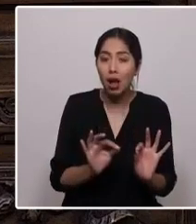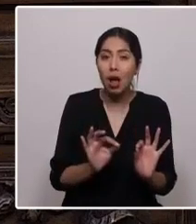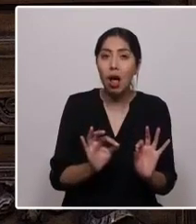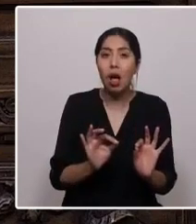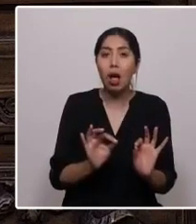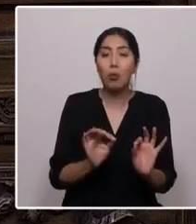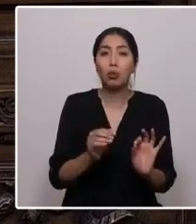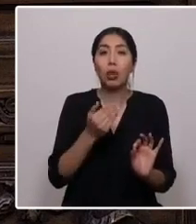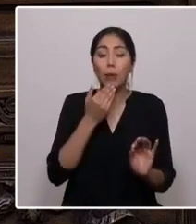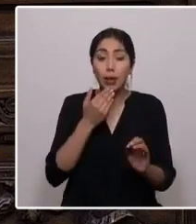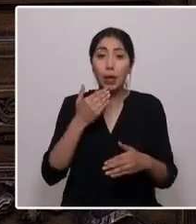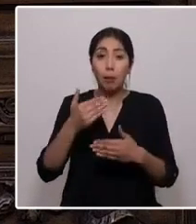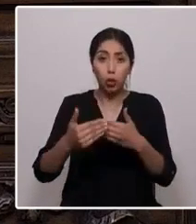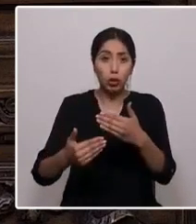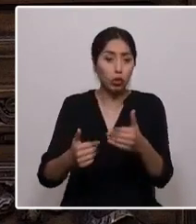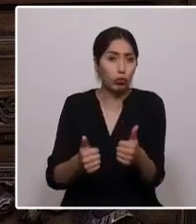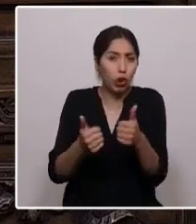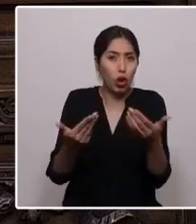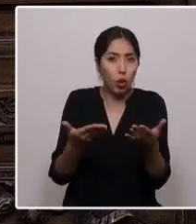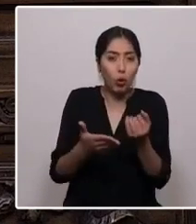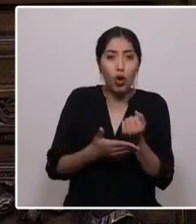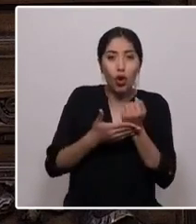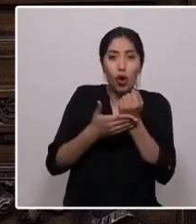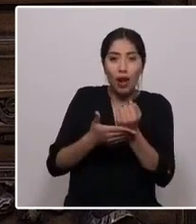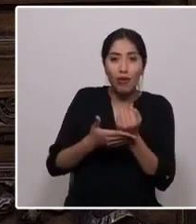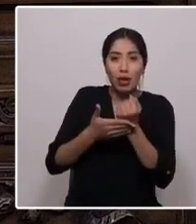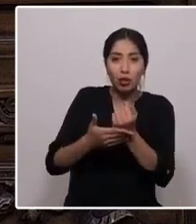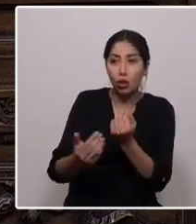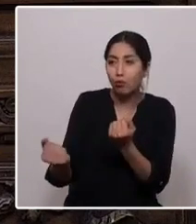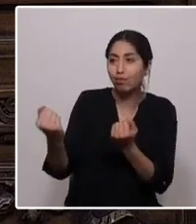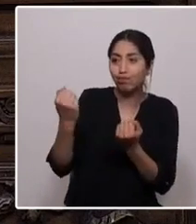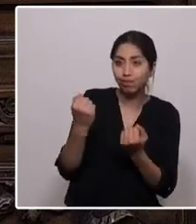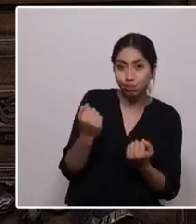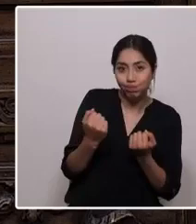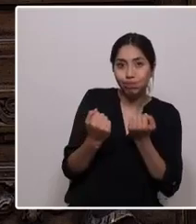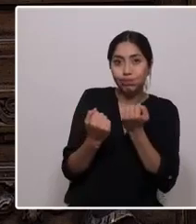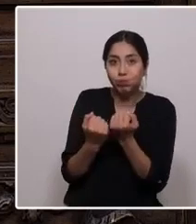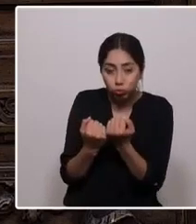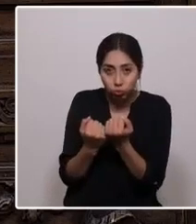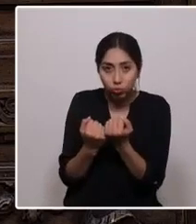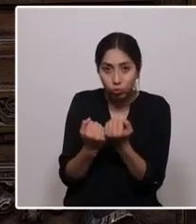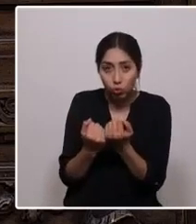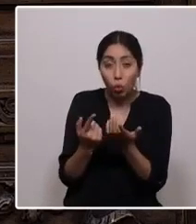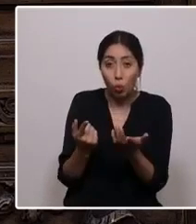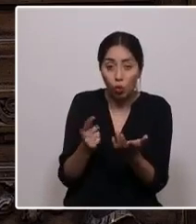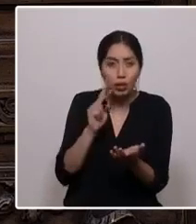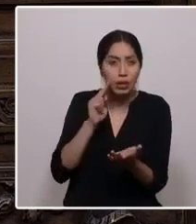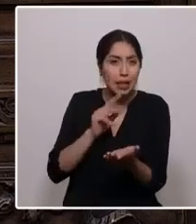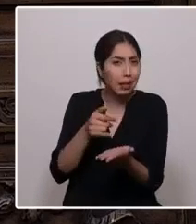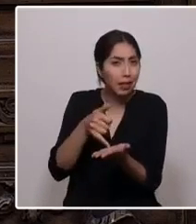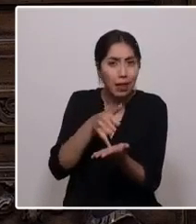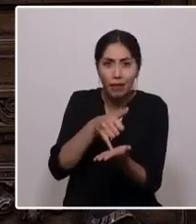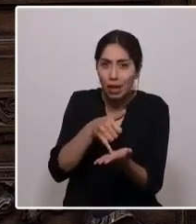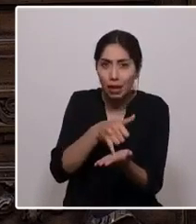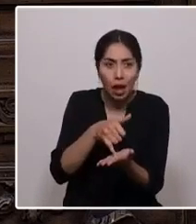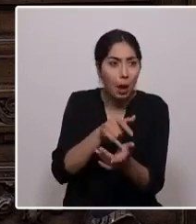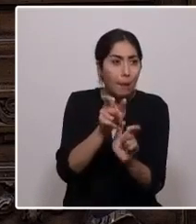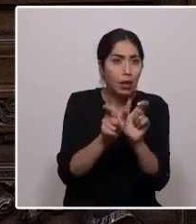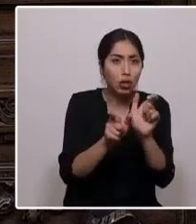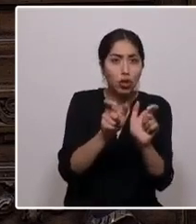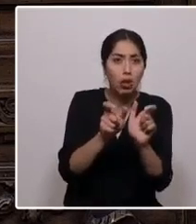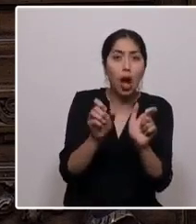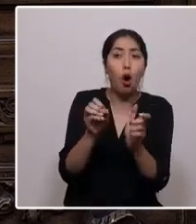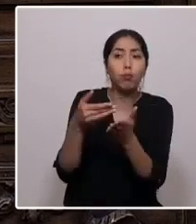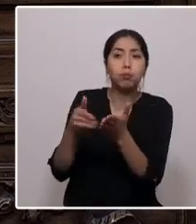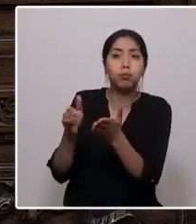procesos que se enriquecerán en la colaboración y fortalecerán el conjunto sin debilitar a ninguno de sus miembros ni dañar a